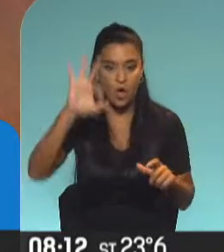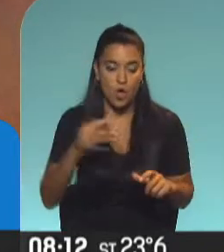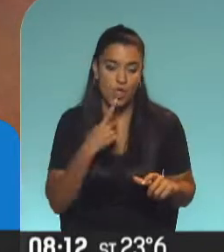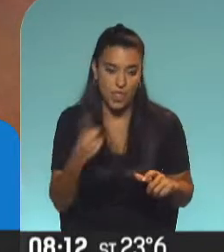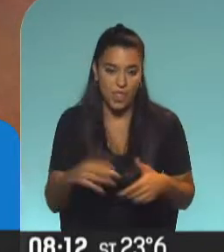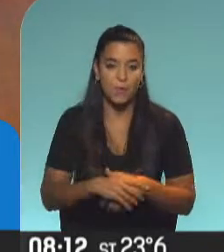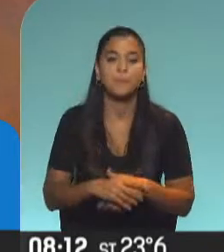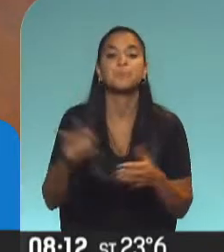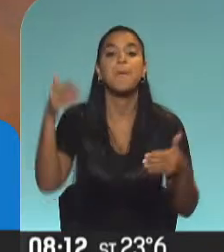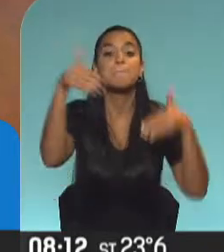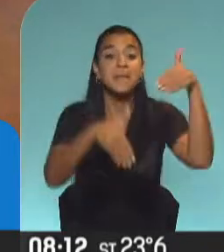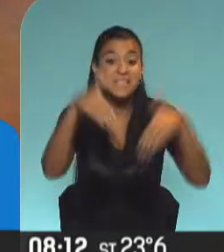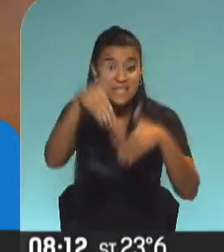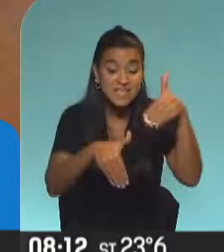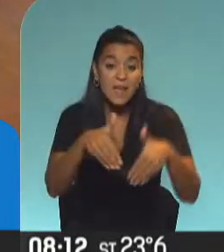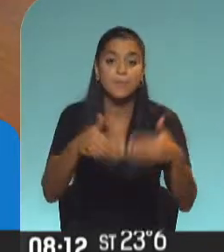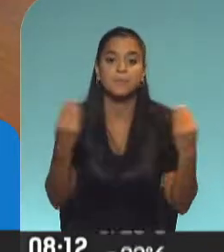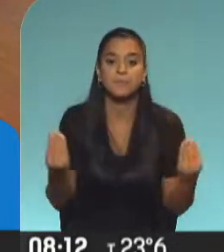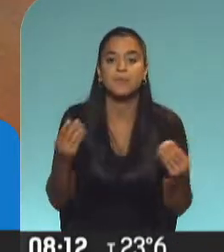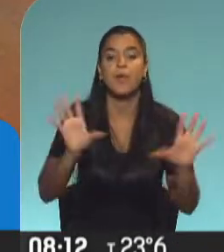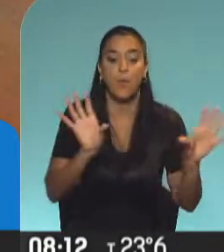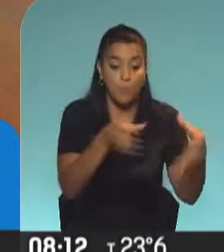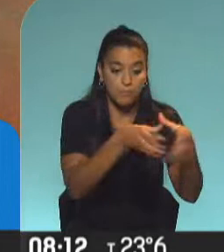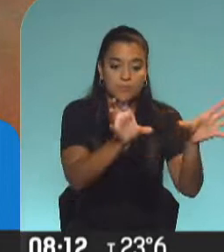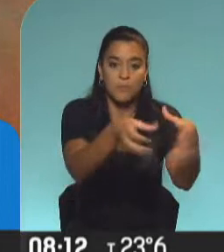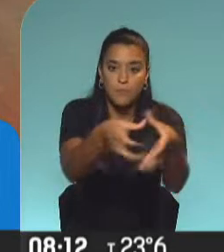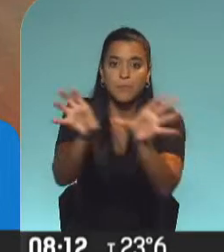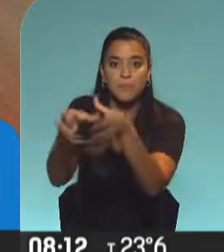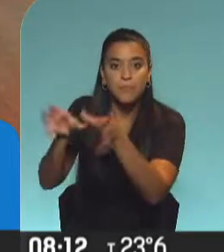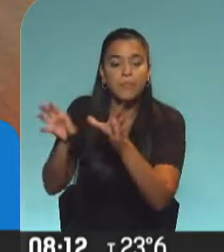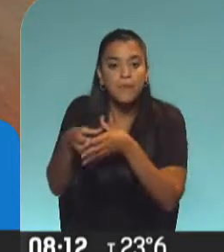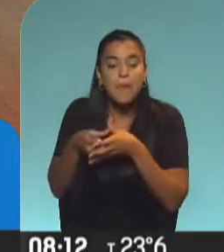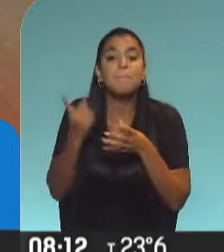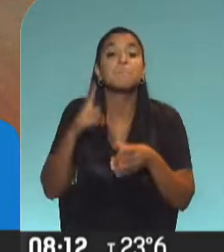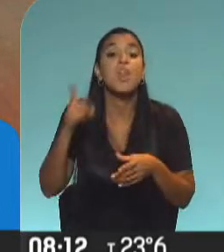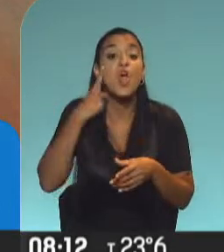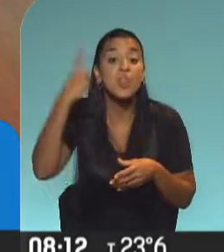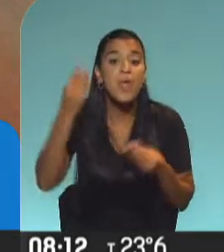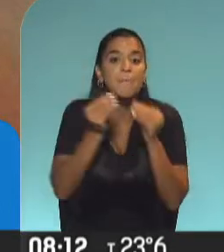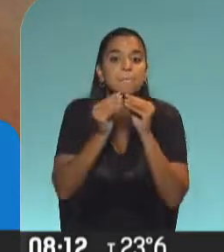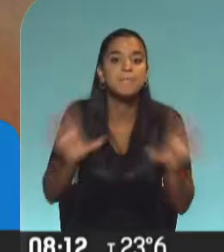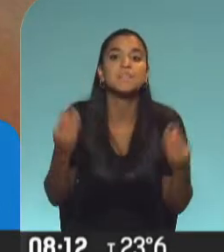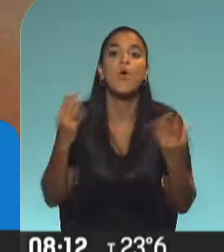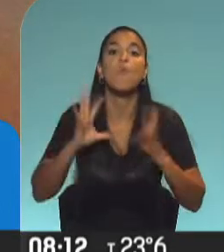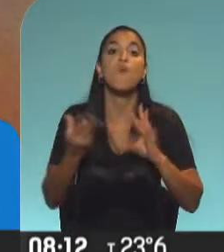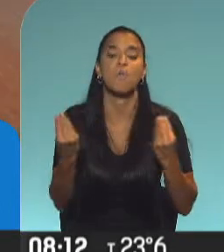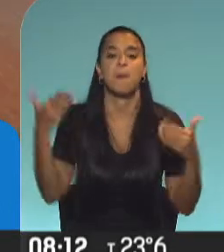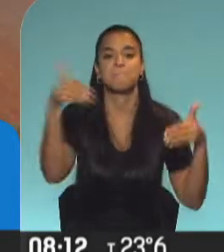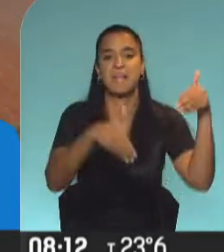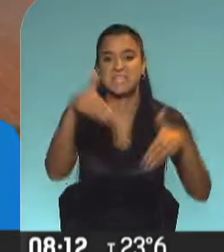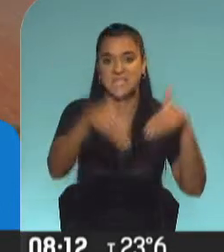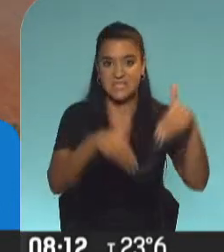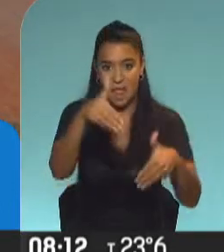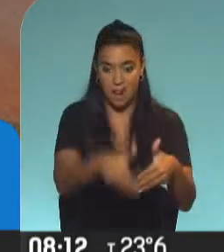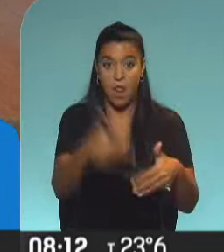gabinete. La presencialidad será en tandas, por burbujas, pero la idea es arrancar de manera presencial. ¿Hay